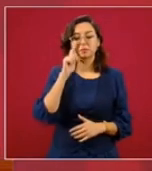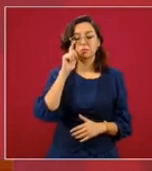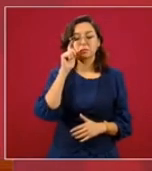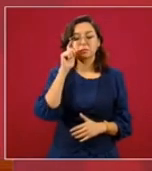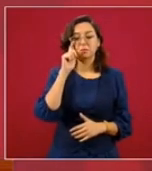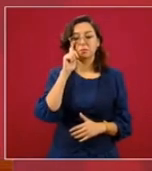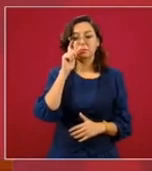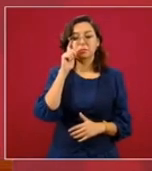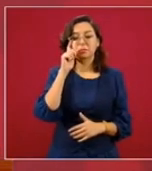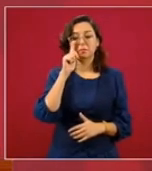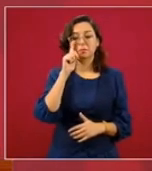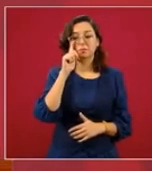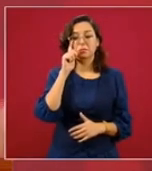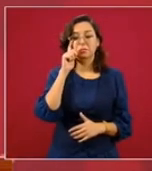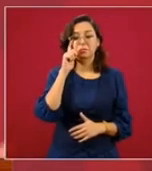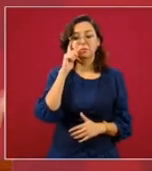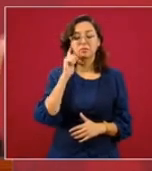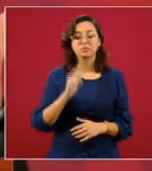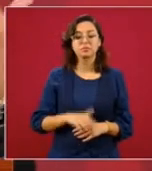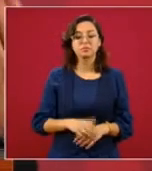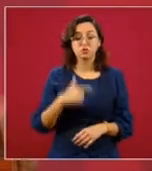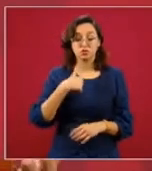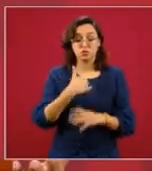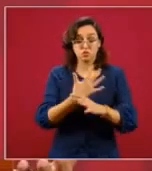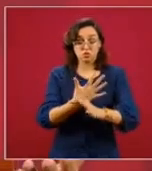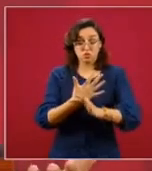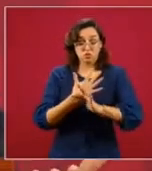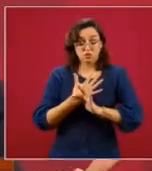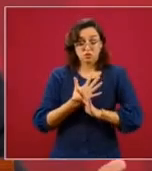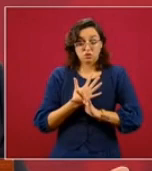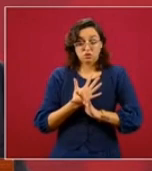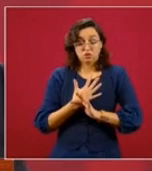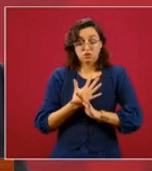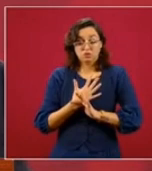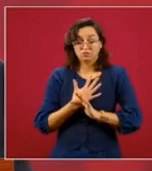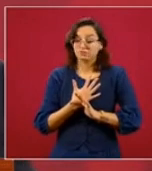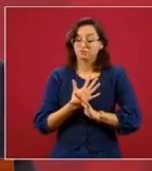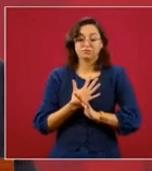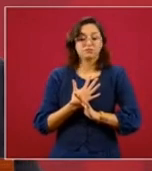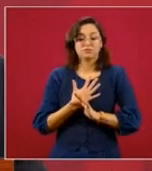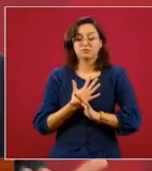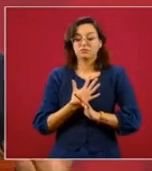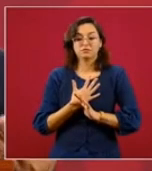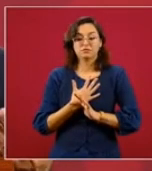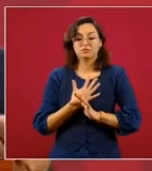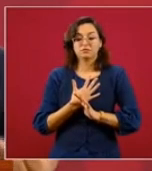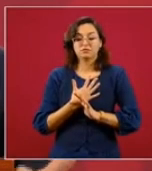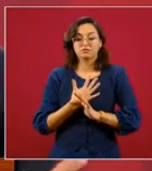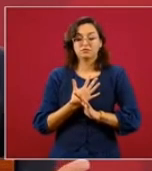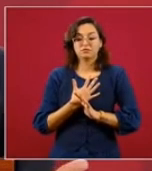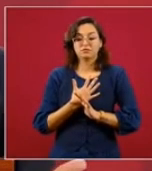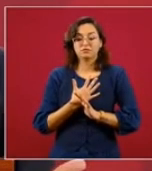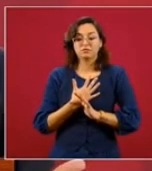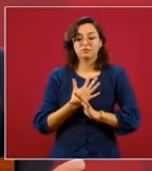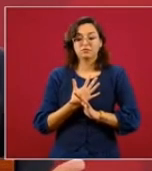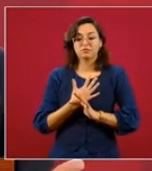informado por las mujeres del